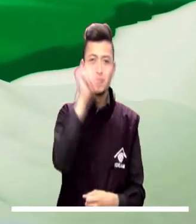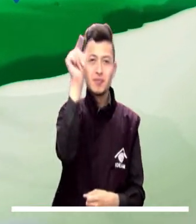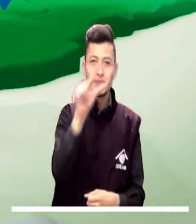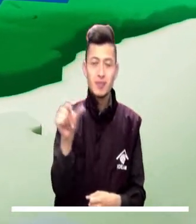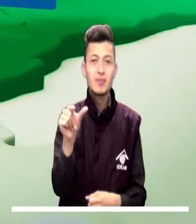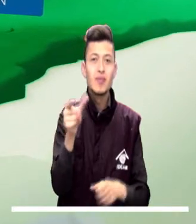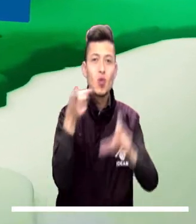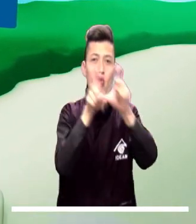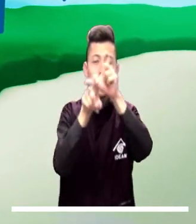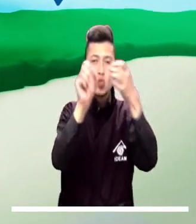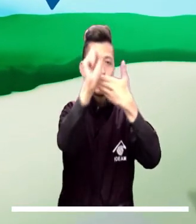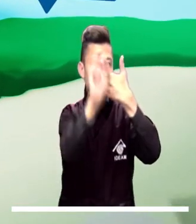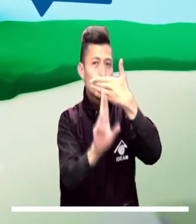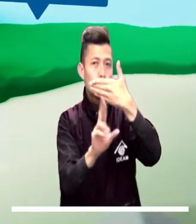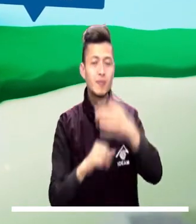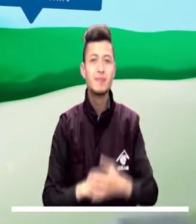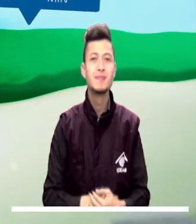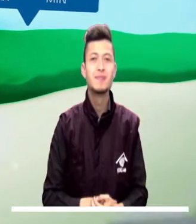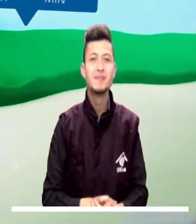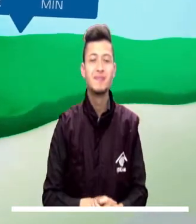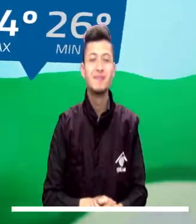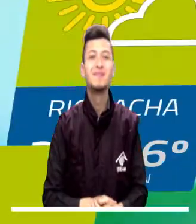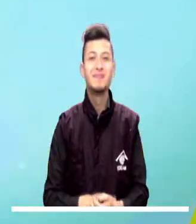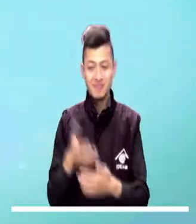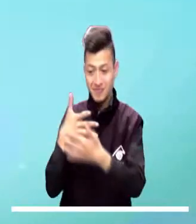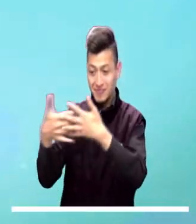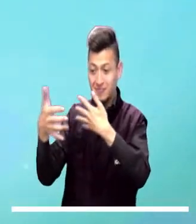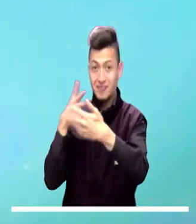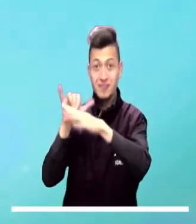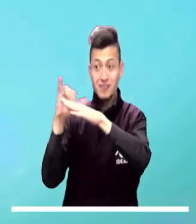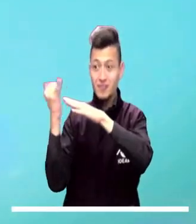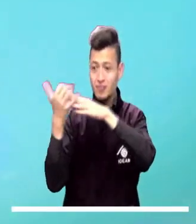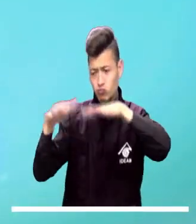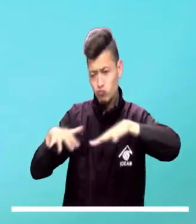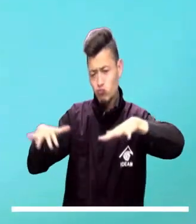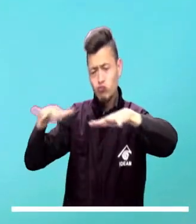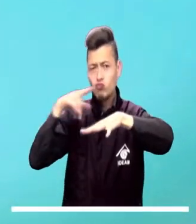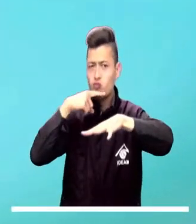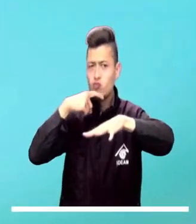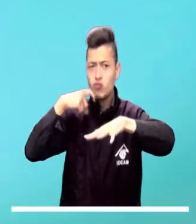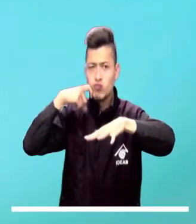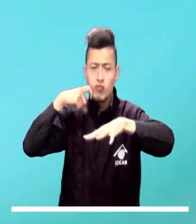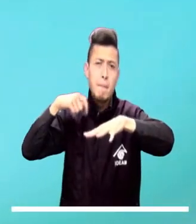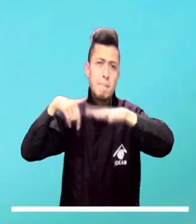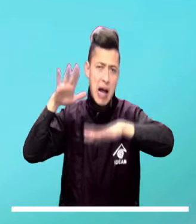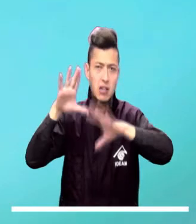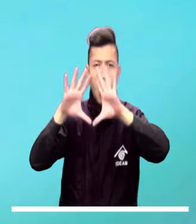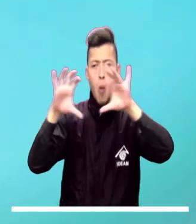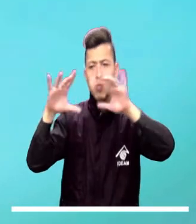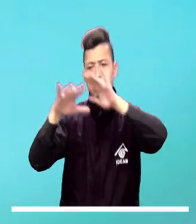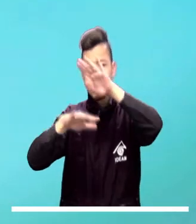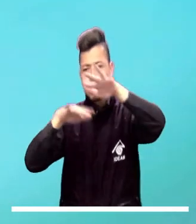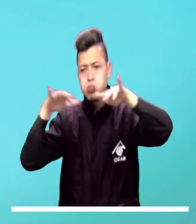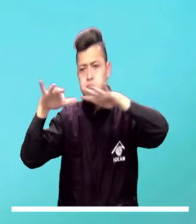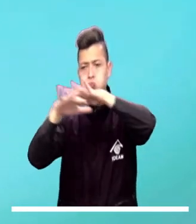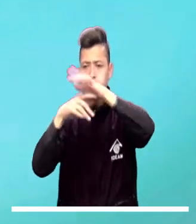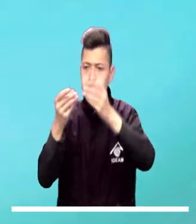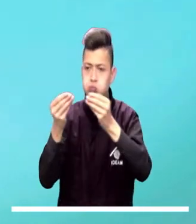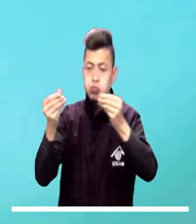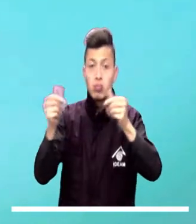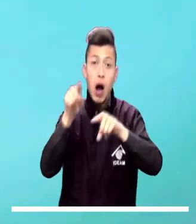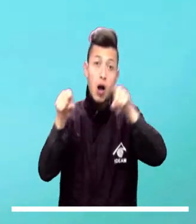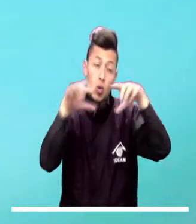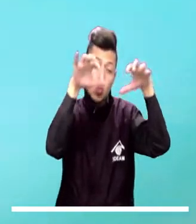Magdalena, Bolívar, Cesar y Sur del Agua Jira. Aunque en la mayor parte del archipiélago de San Andrés se estima tiempo seco y nubosidad